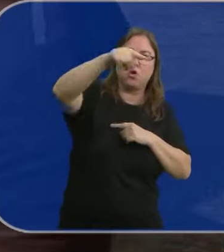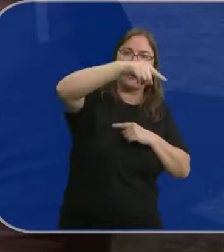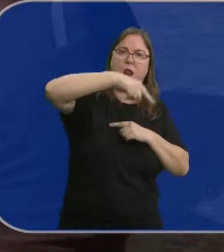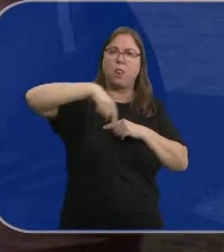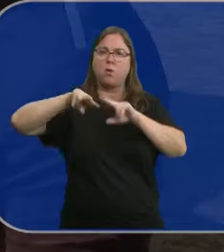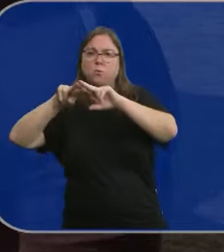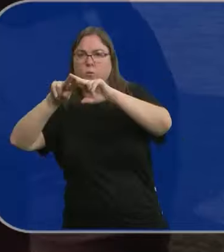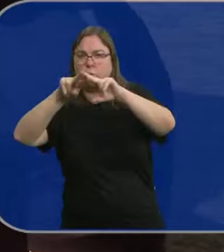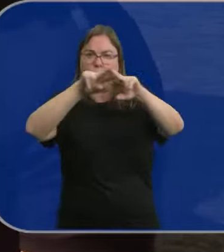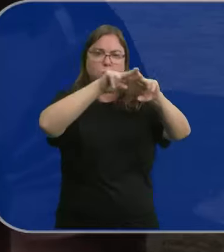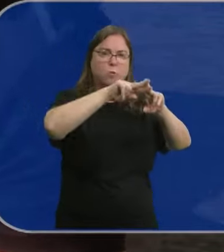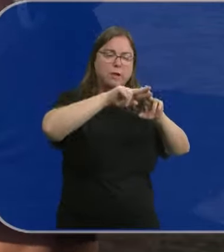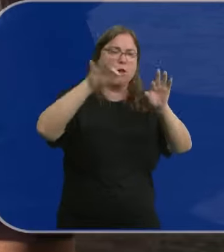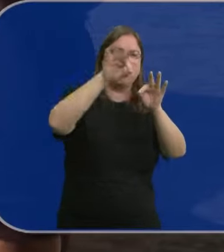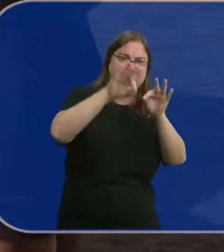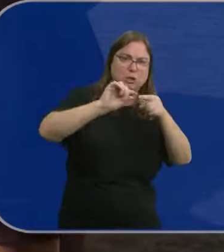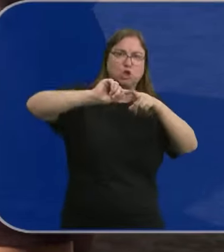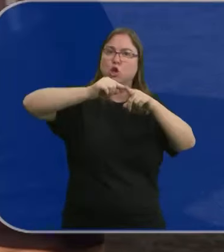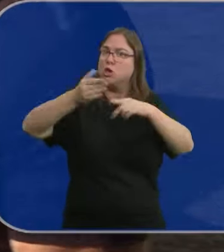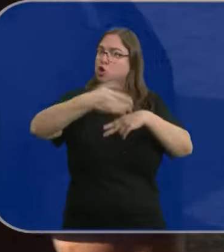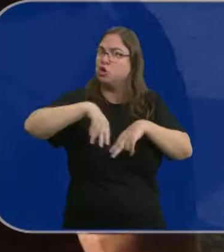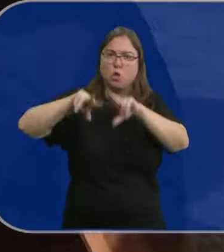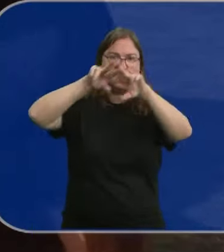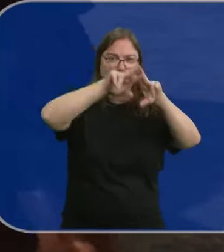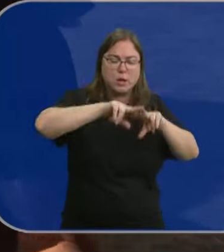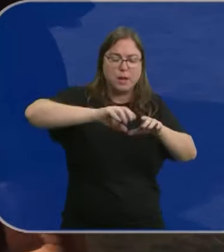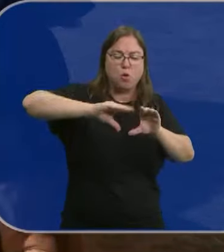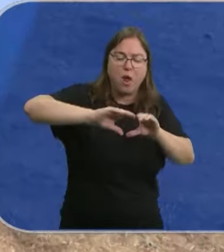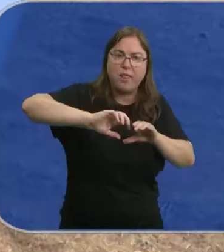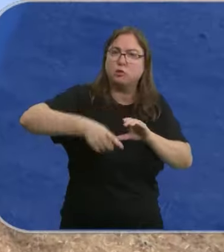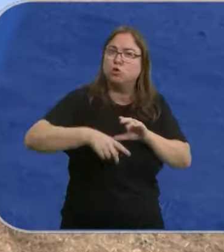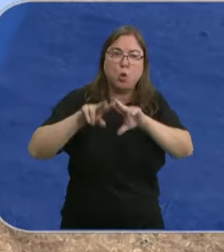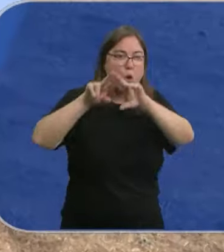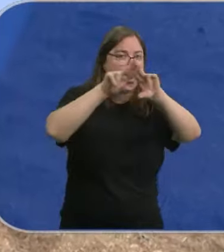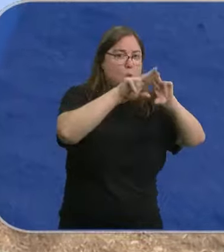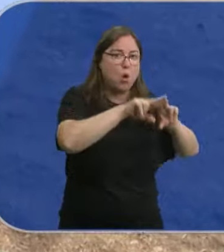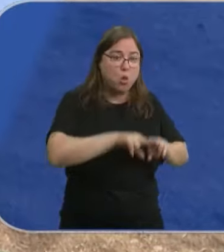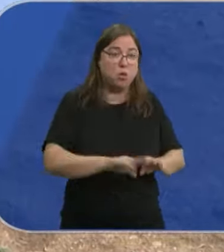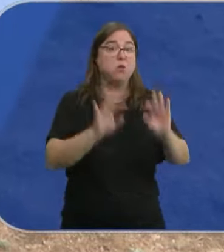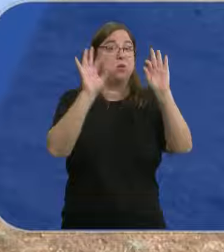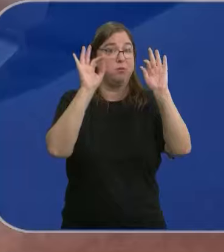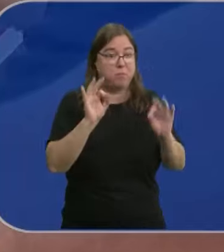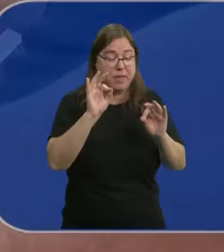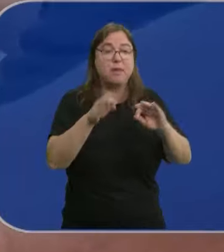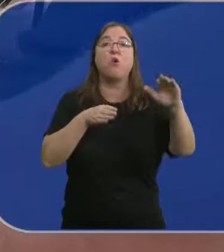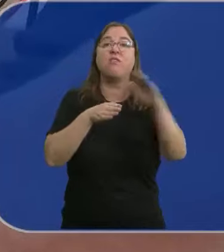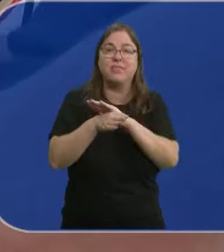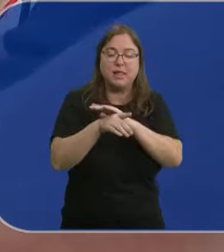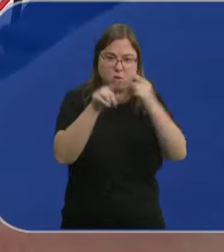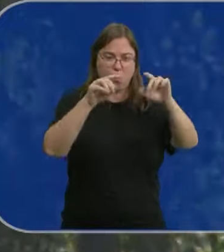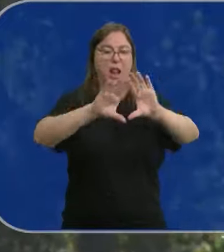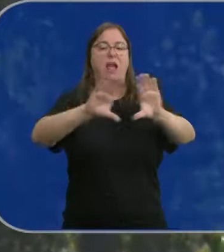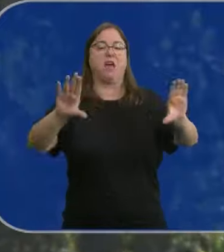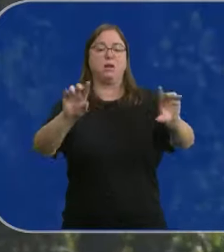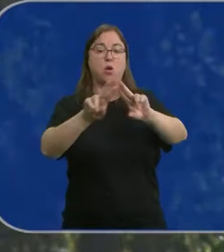vas mirando todos los pasadores, los tornillos, la presión de las ruedas. Una vez que esté todo bien, te vas dentro y haces la